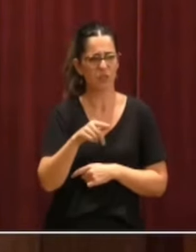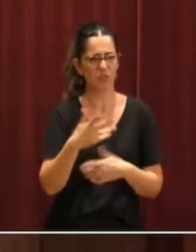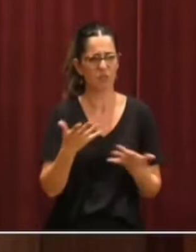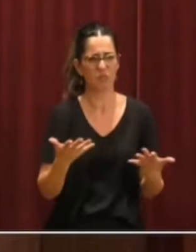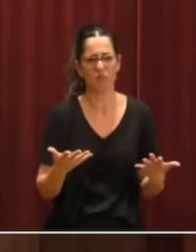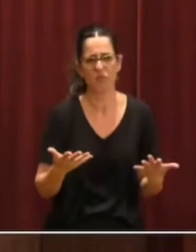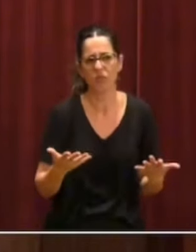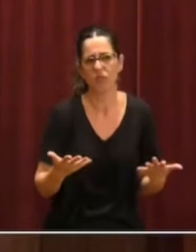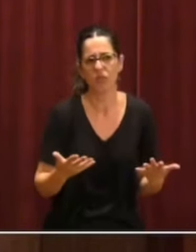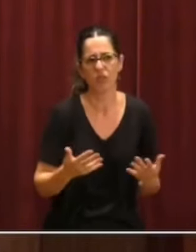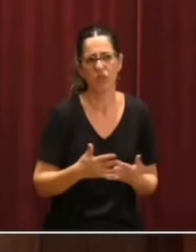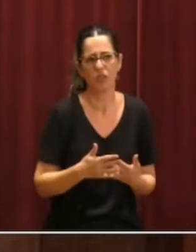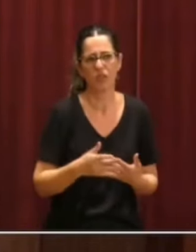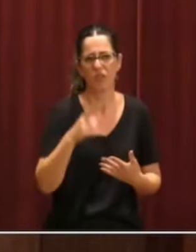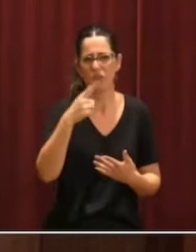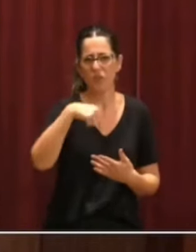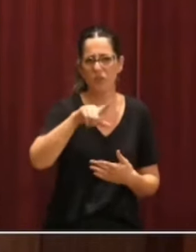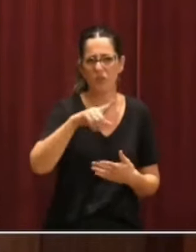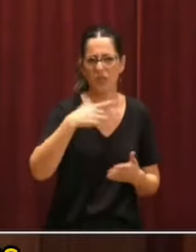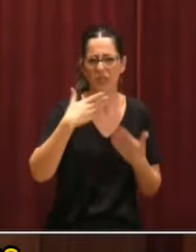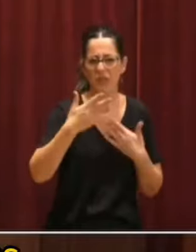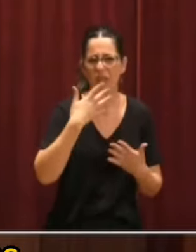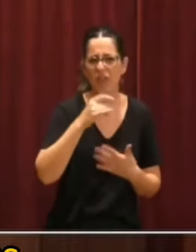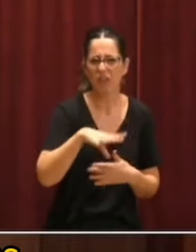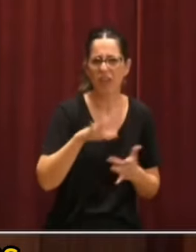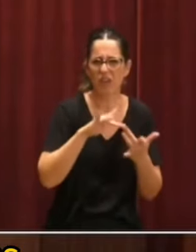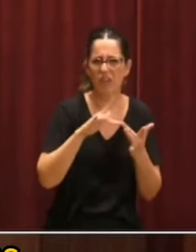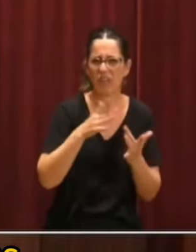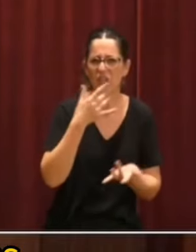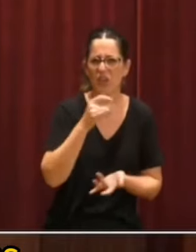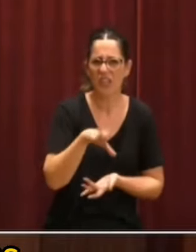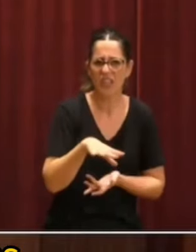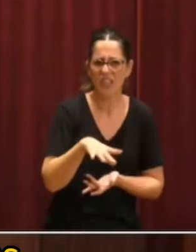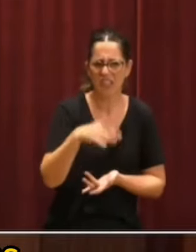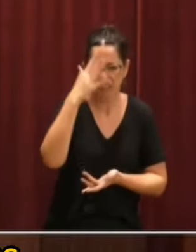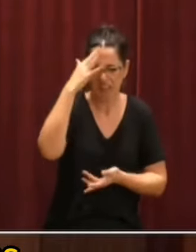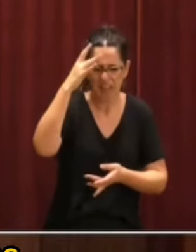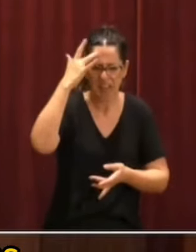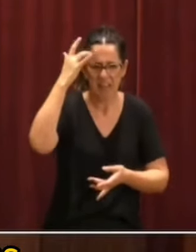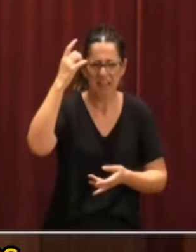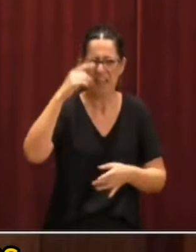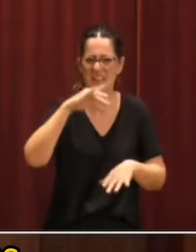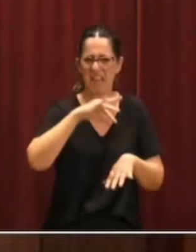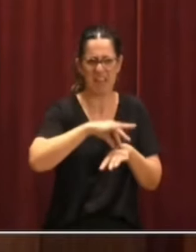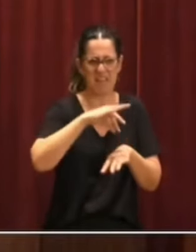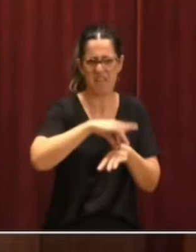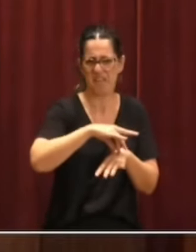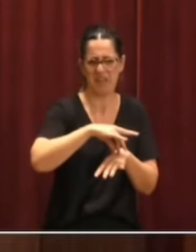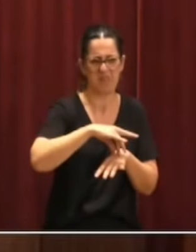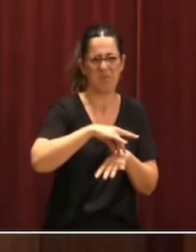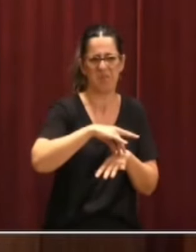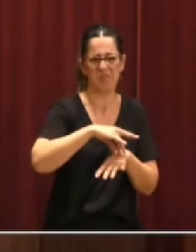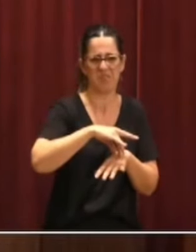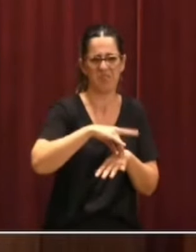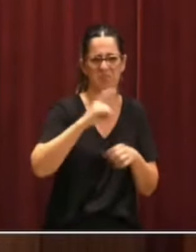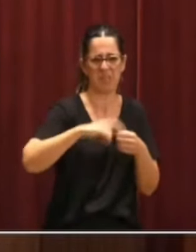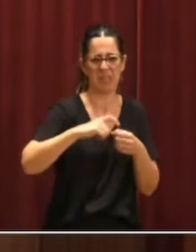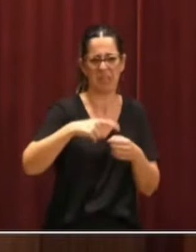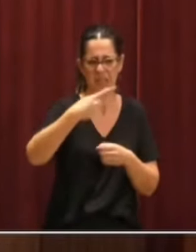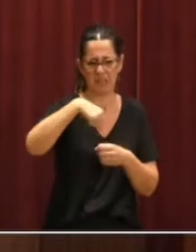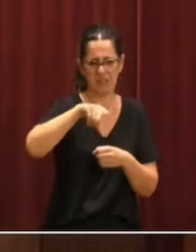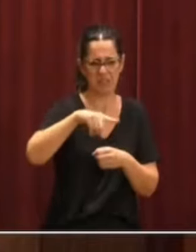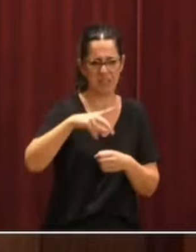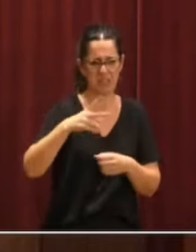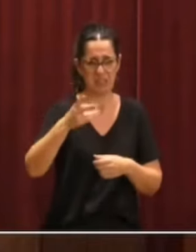se tratan ustedes? ¿Qué panda de enfermos tienen ustedes entre sus filas? ¿Y vienen ustedes a